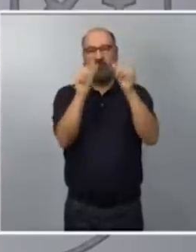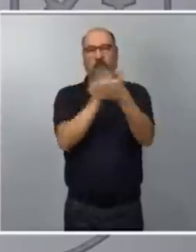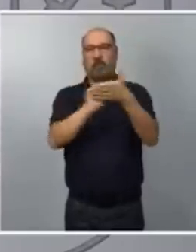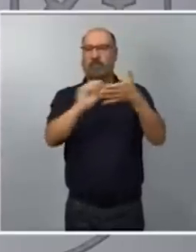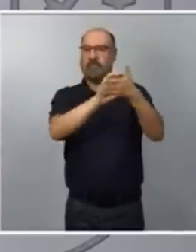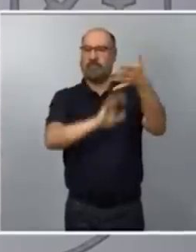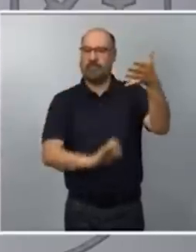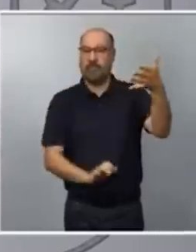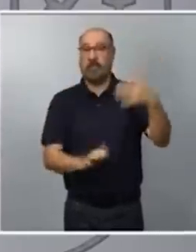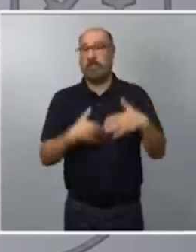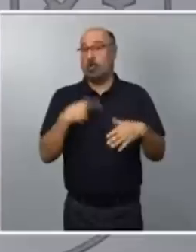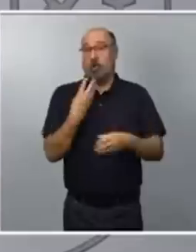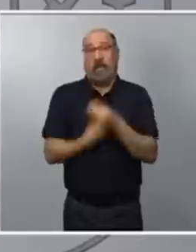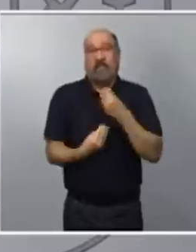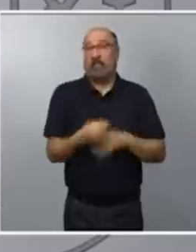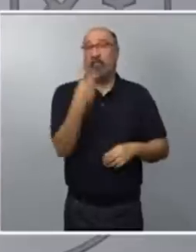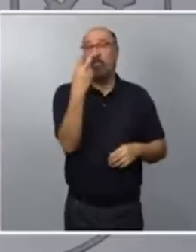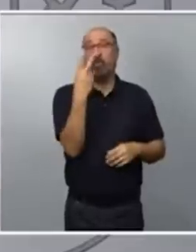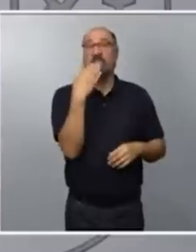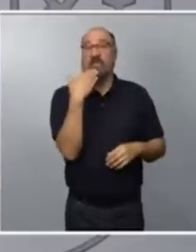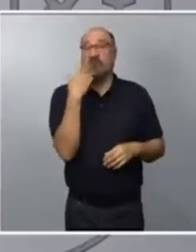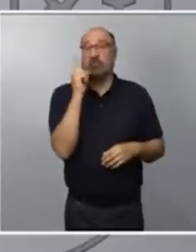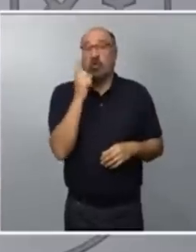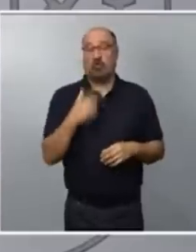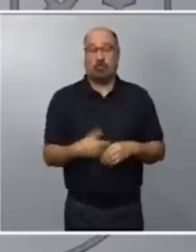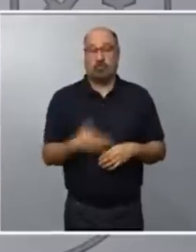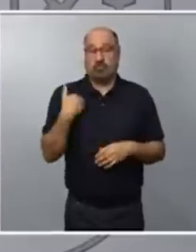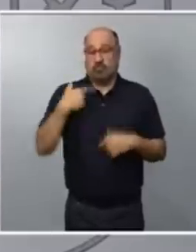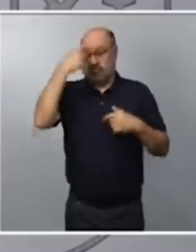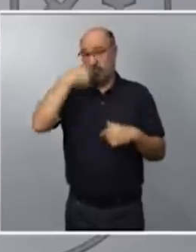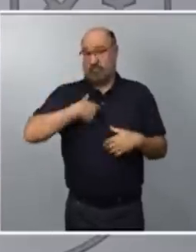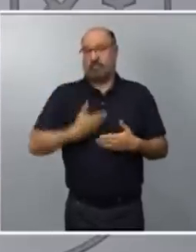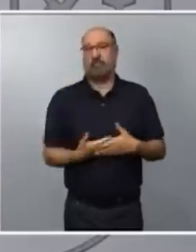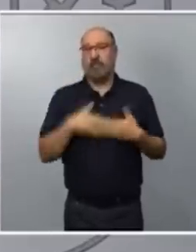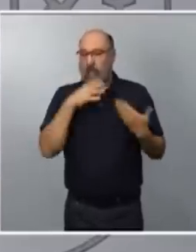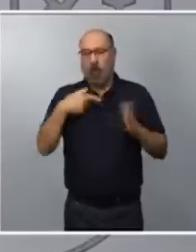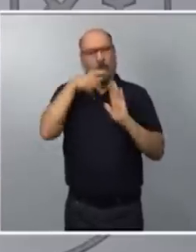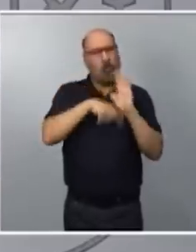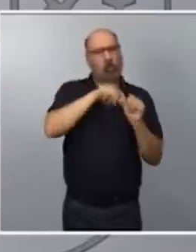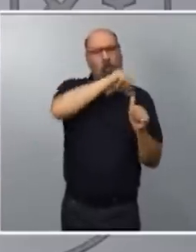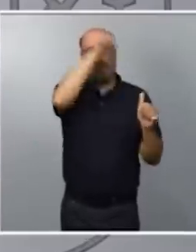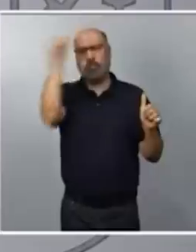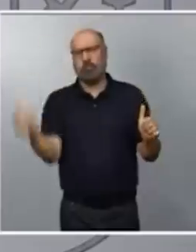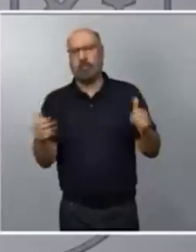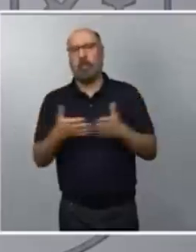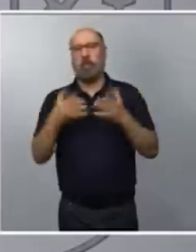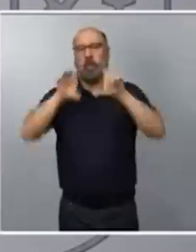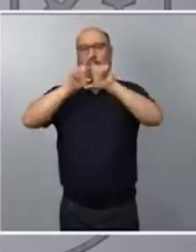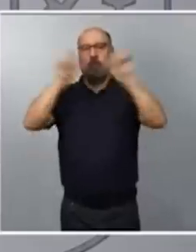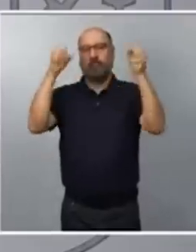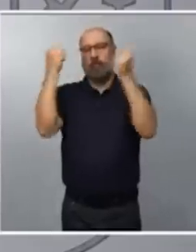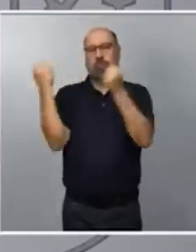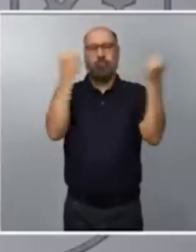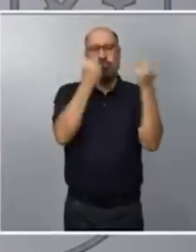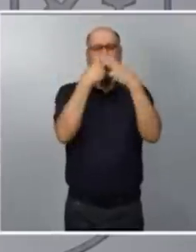Quien les habla tenía dos años. Y ha sido la norma que nos ha guiado a todas las Administraciones públicas, a todas las instituciones durante 40